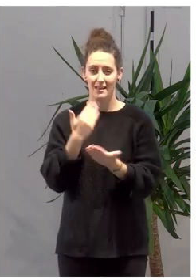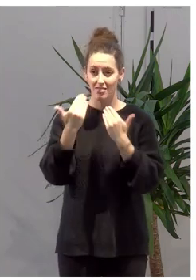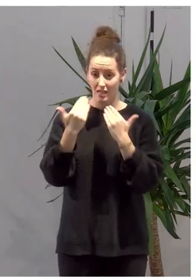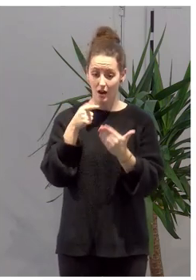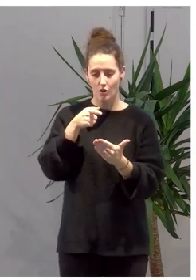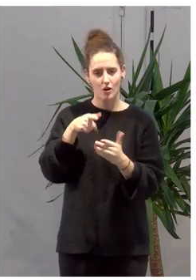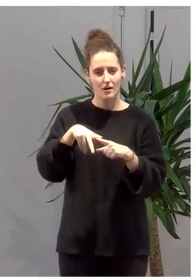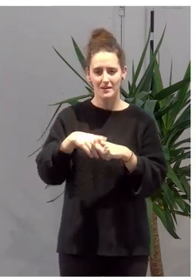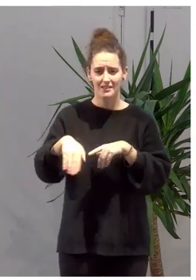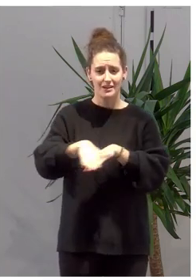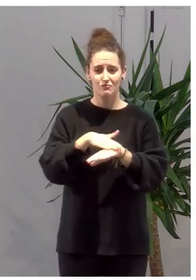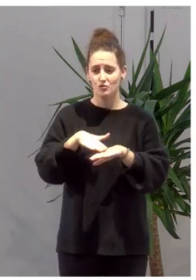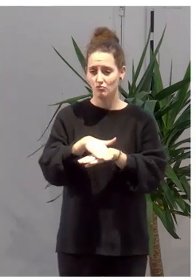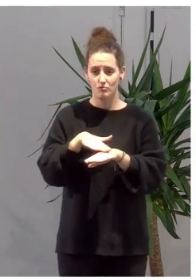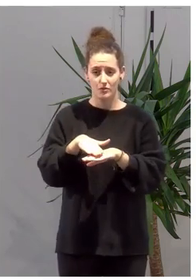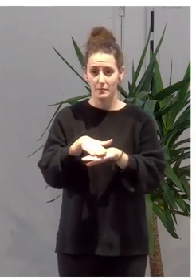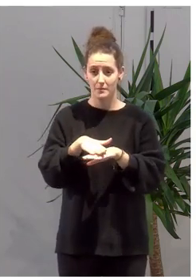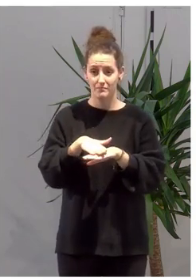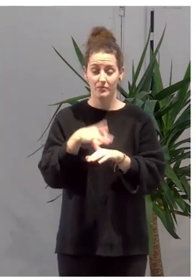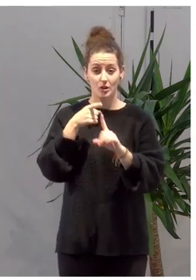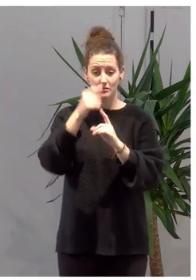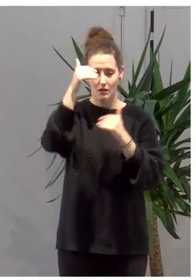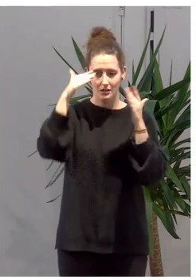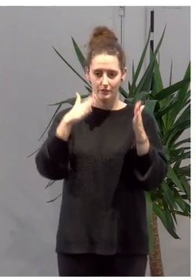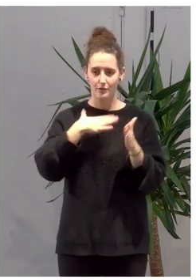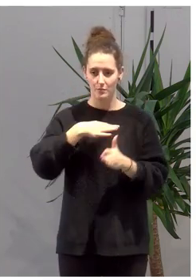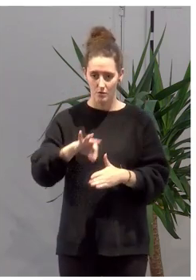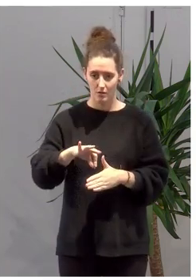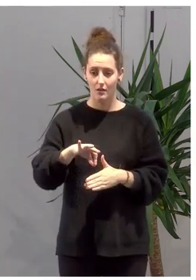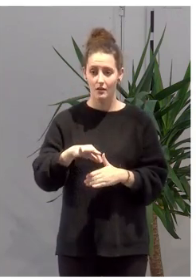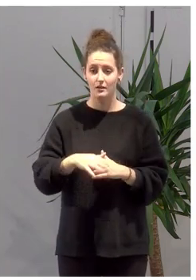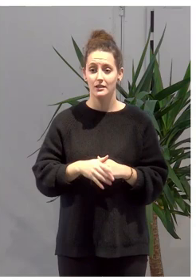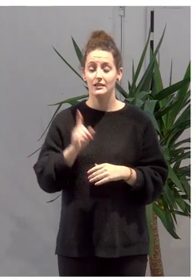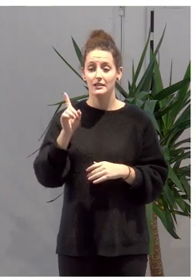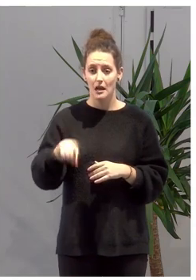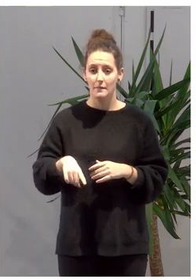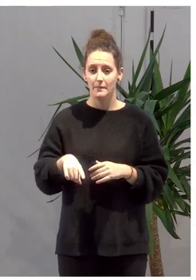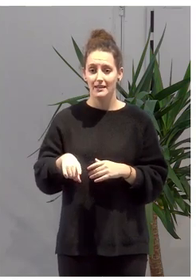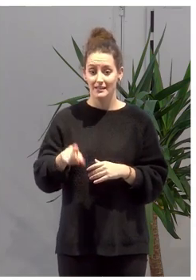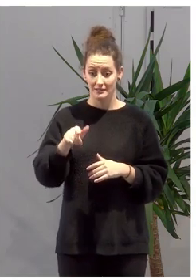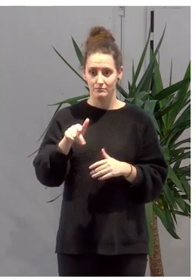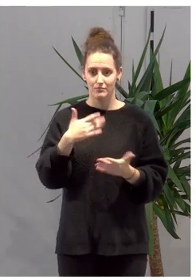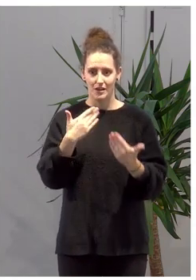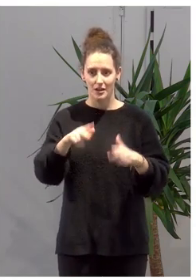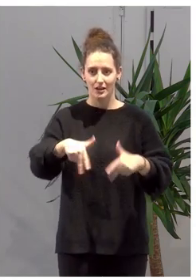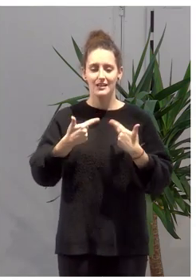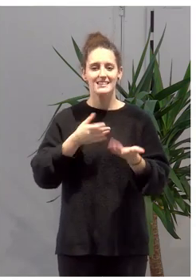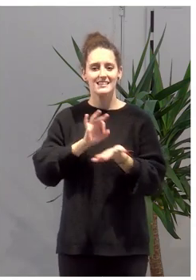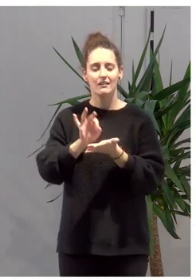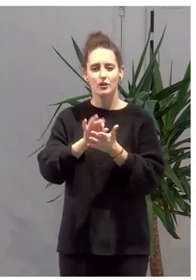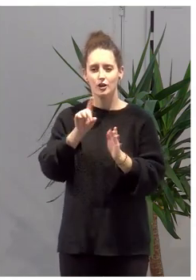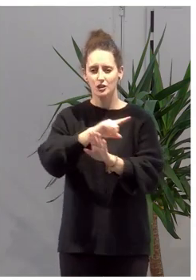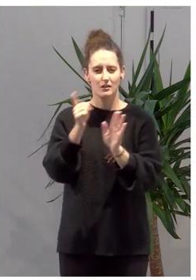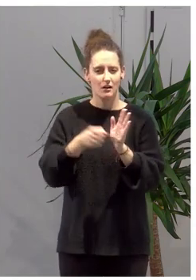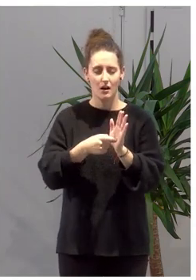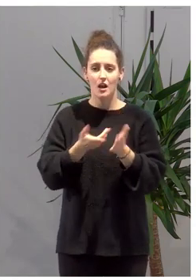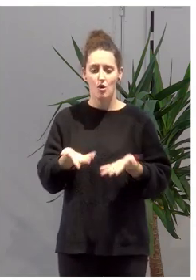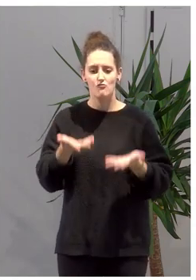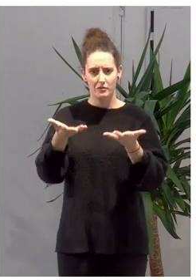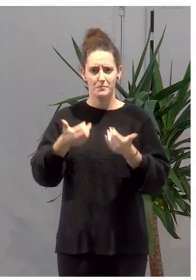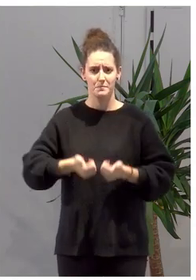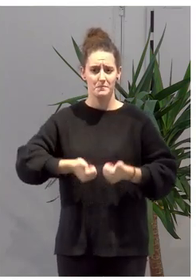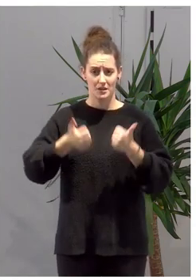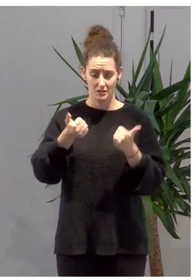herramienta fundamental de la atención y que nos permite ofrecer servicios más integrales, más